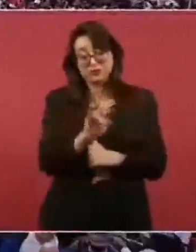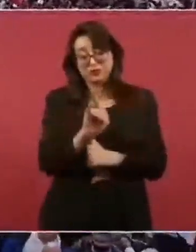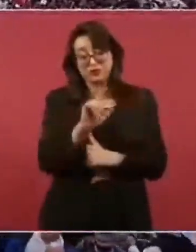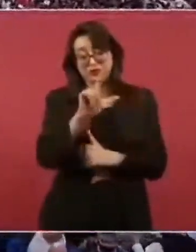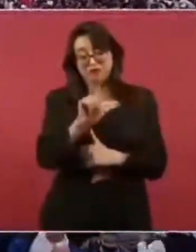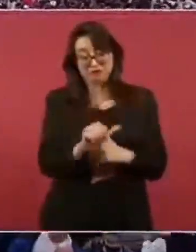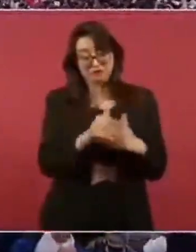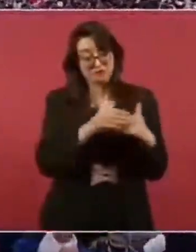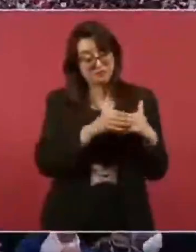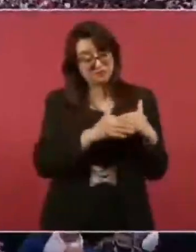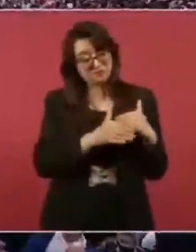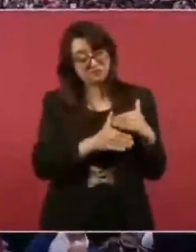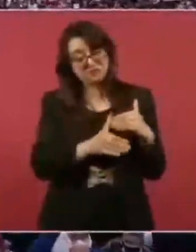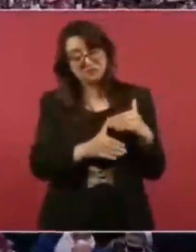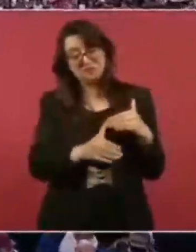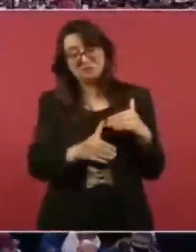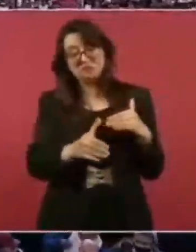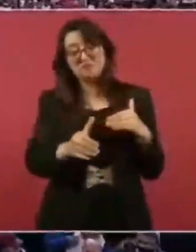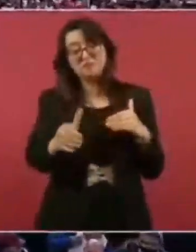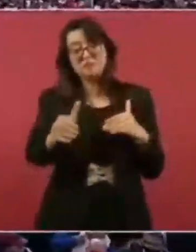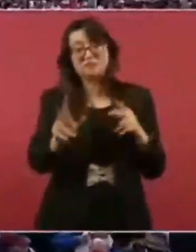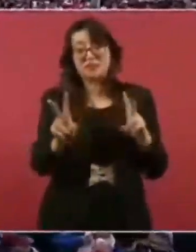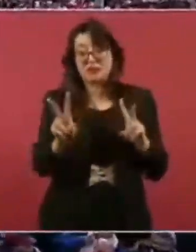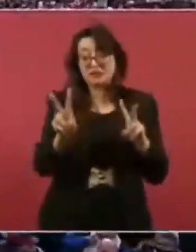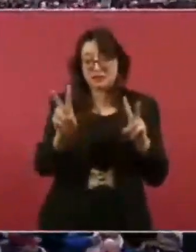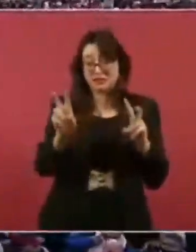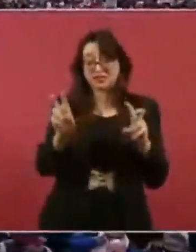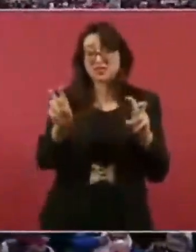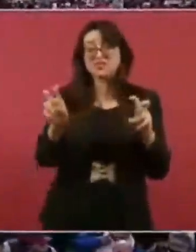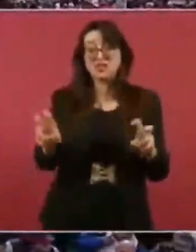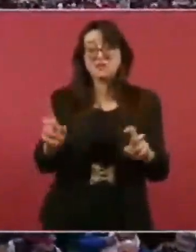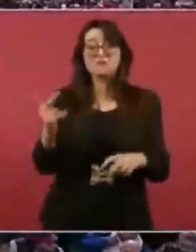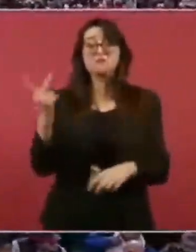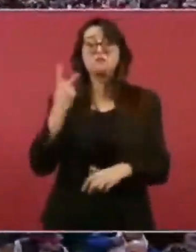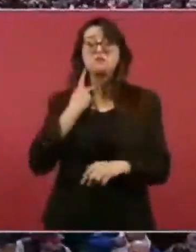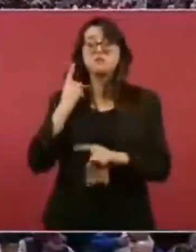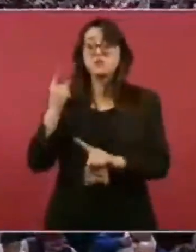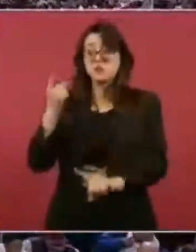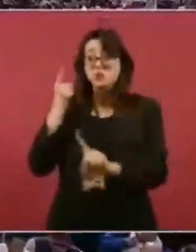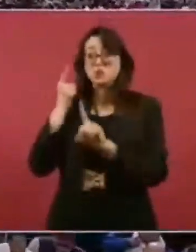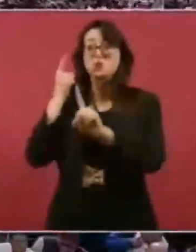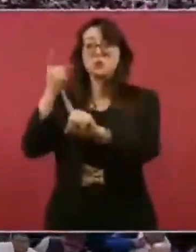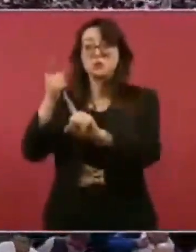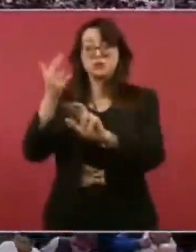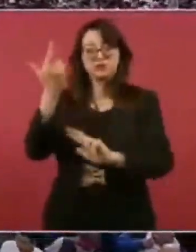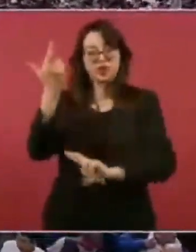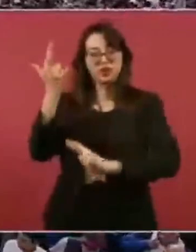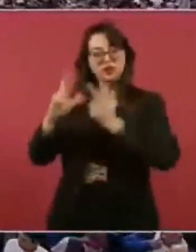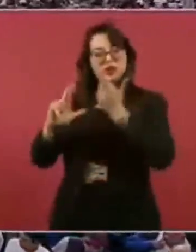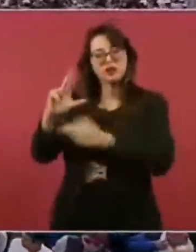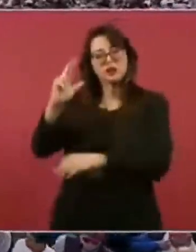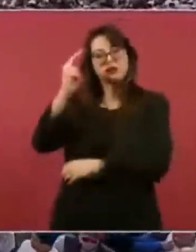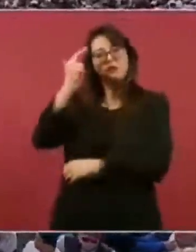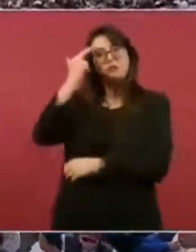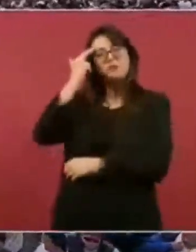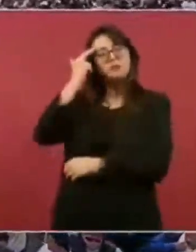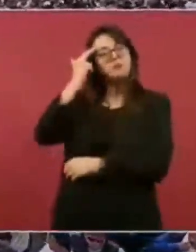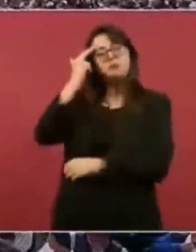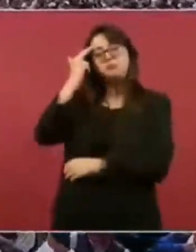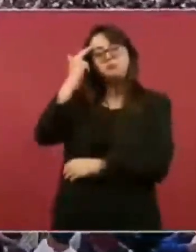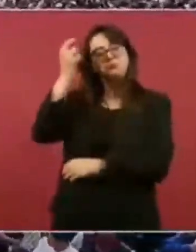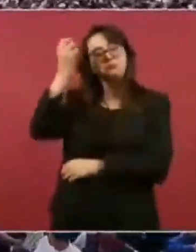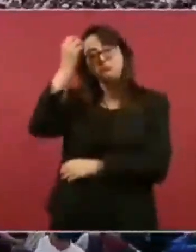abandonarse el auténtico ideal revolucionario y las acciones en